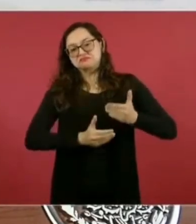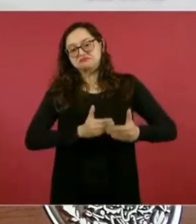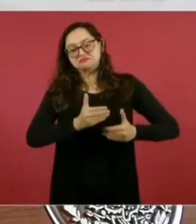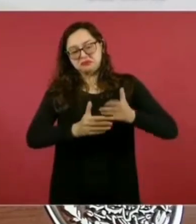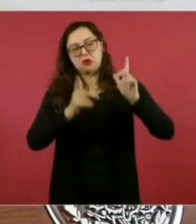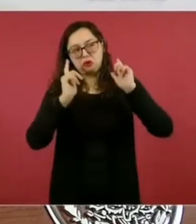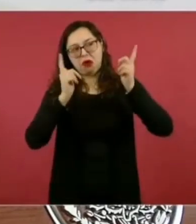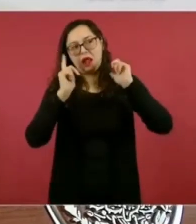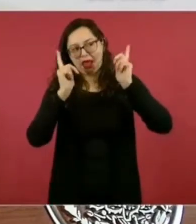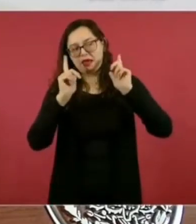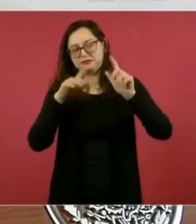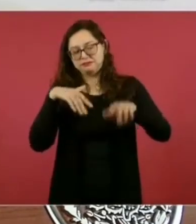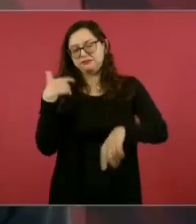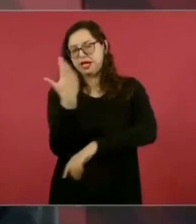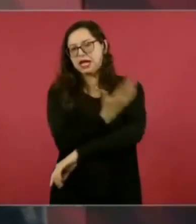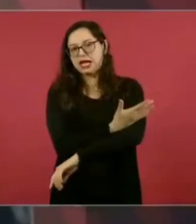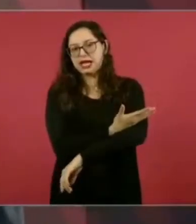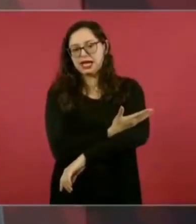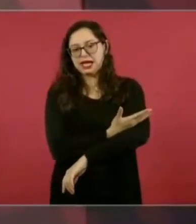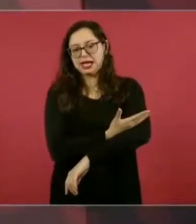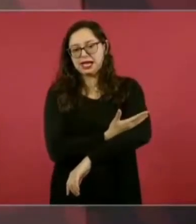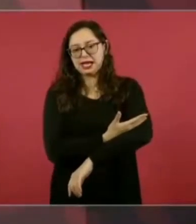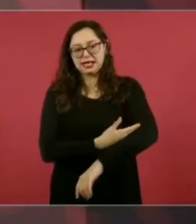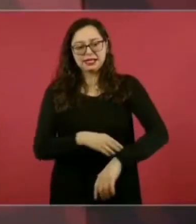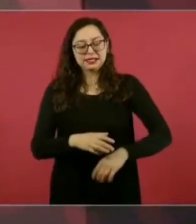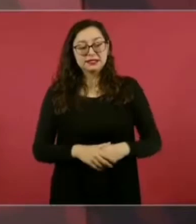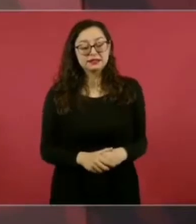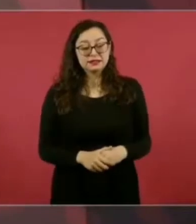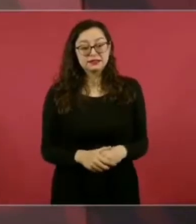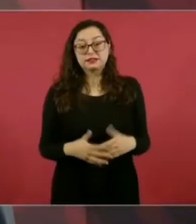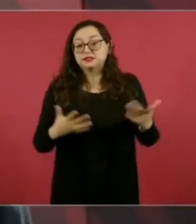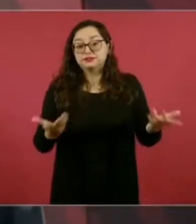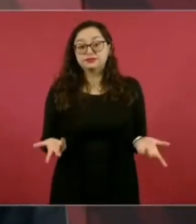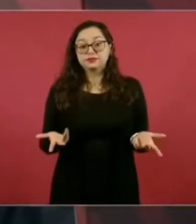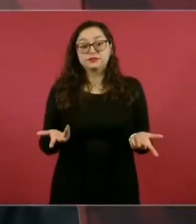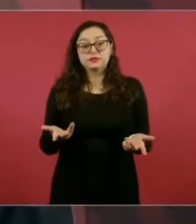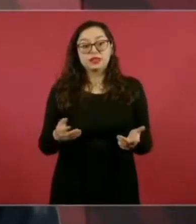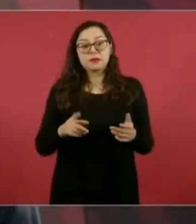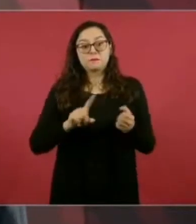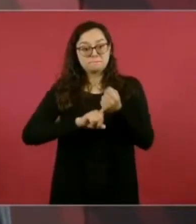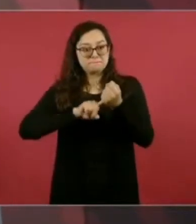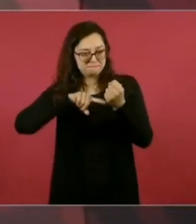vino nuevo en botellas viejas.